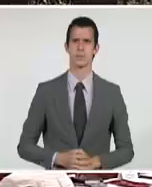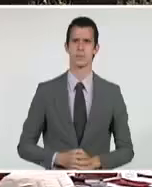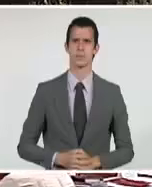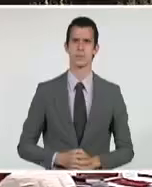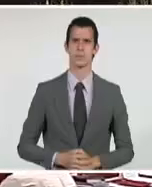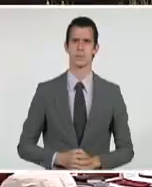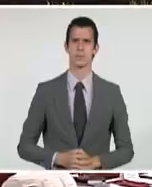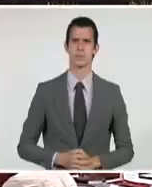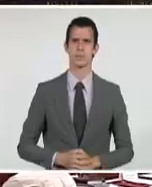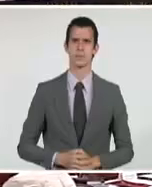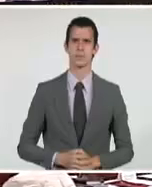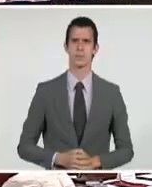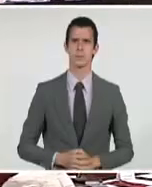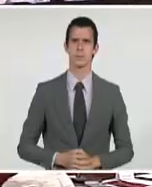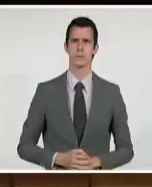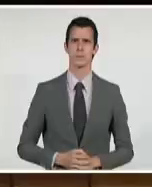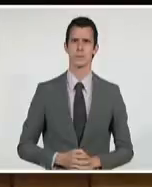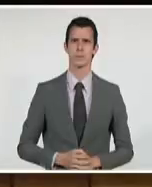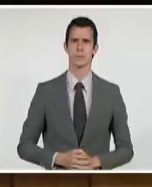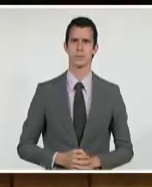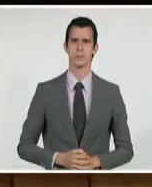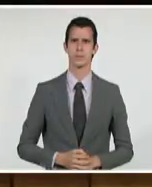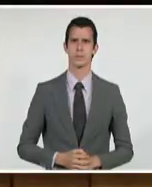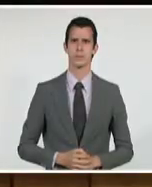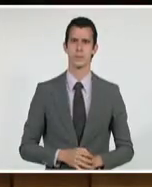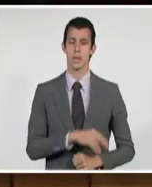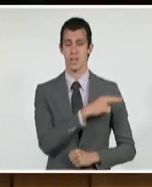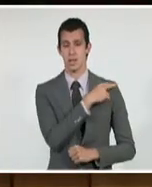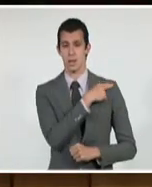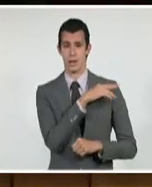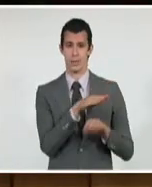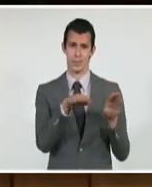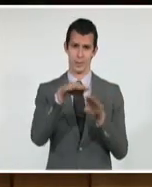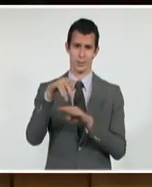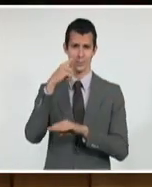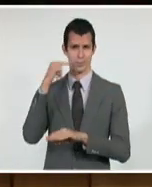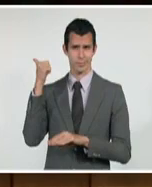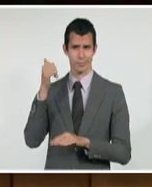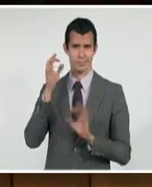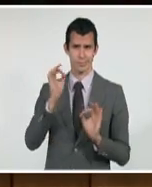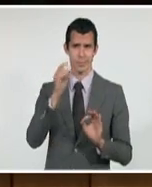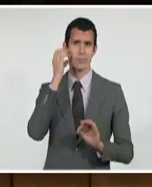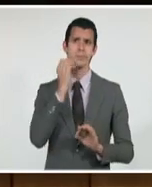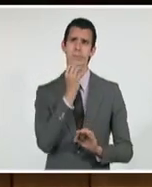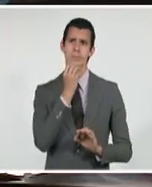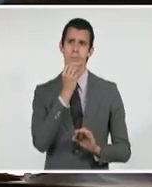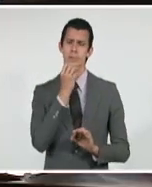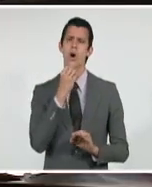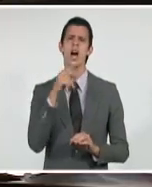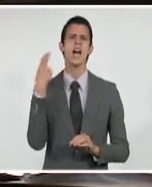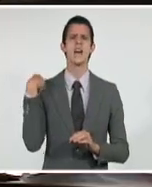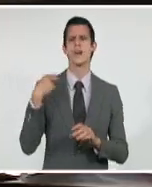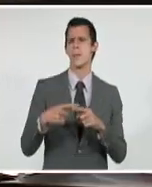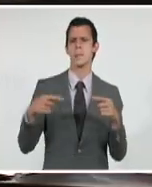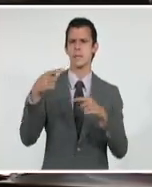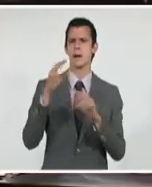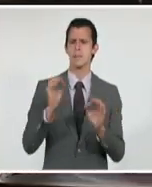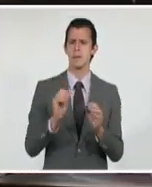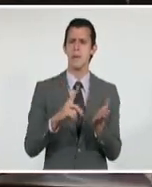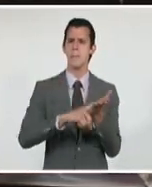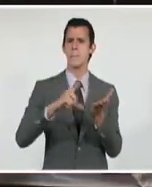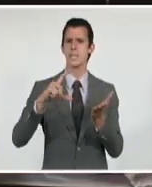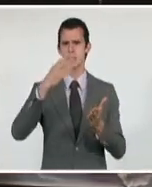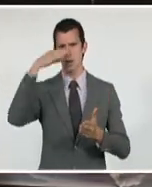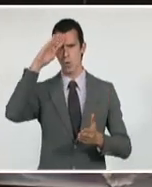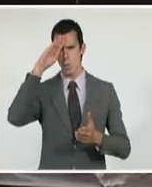El primer ministro Manuel Marrero Cruz, quien lidera la Comisión de Temas Económicos y Sociales del VIII Congreso del Partido Comunista de Cuba, luego